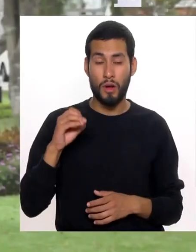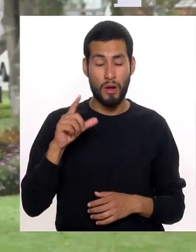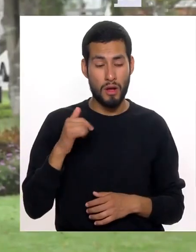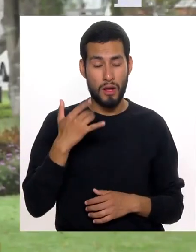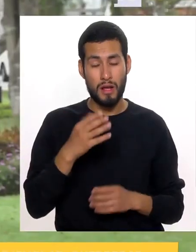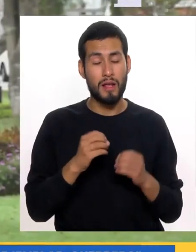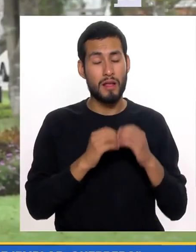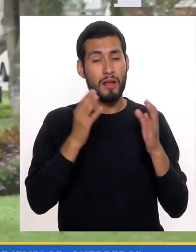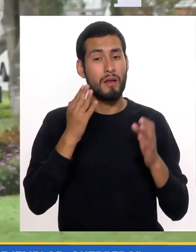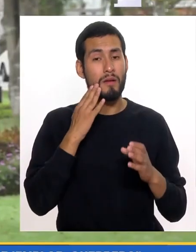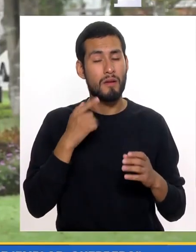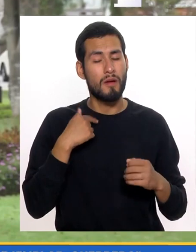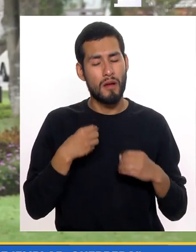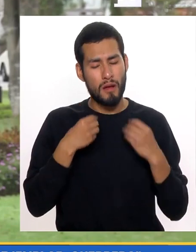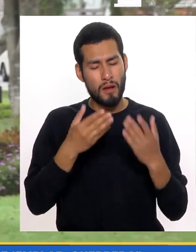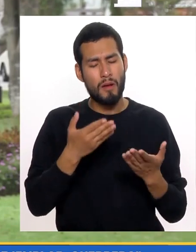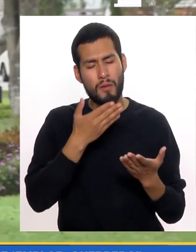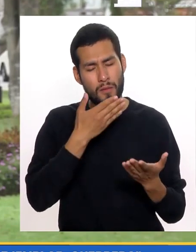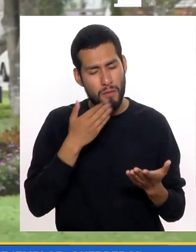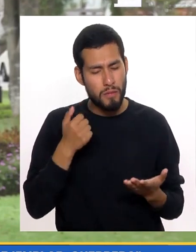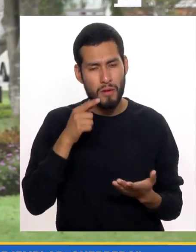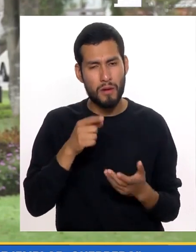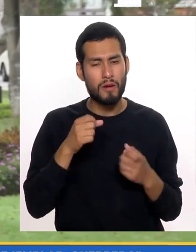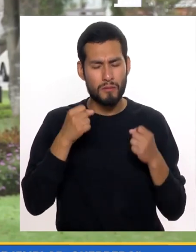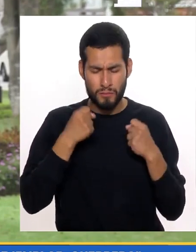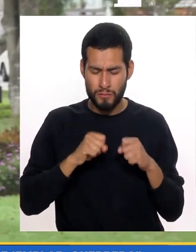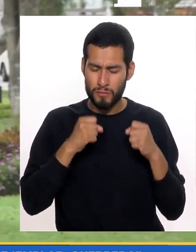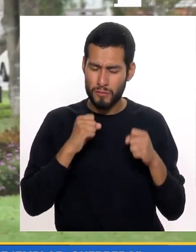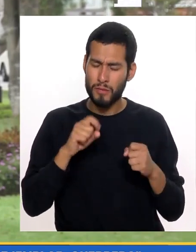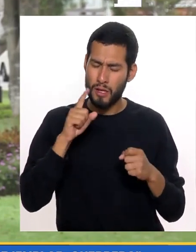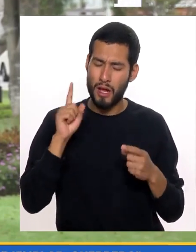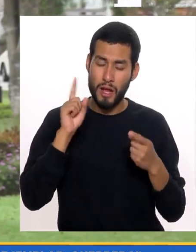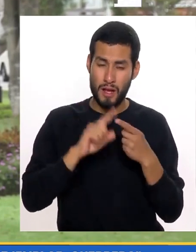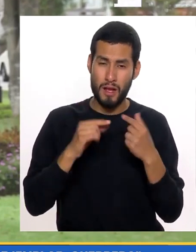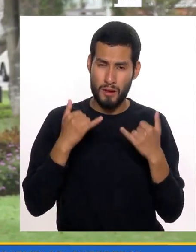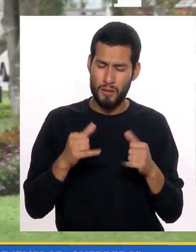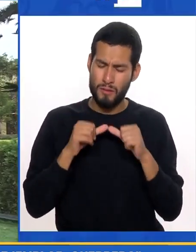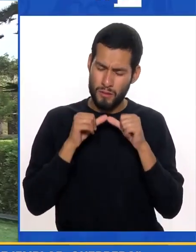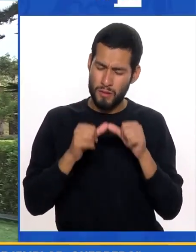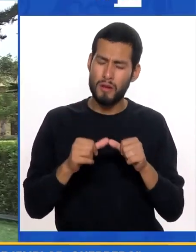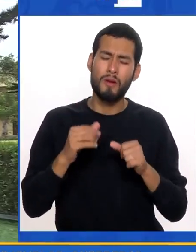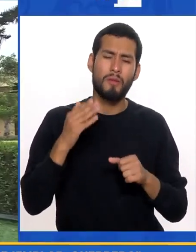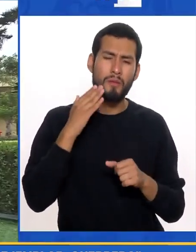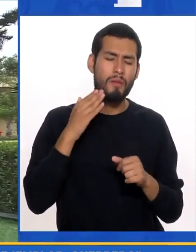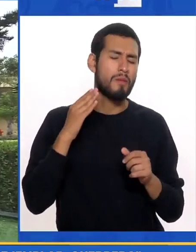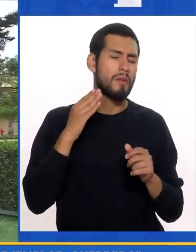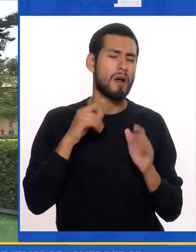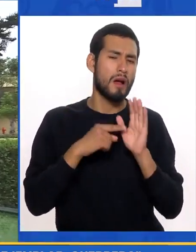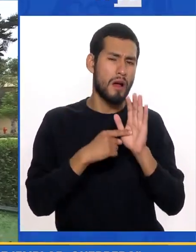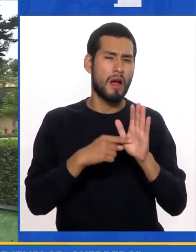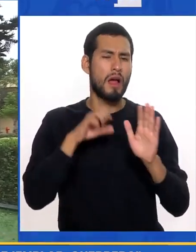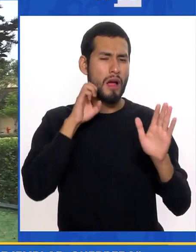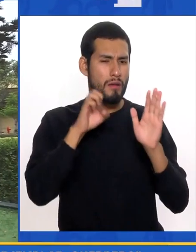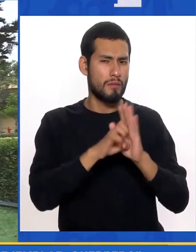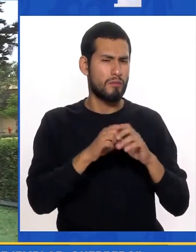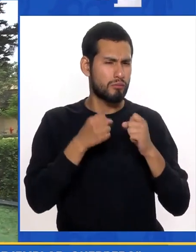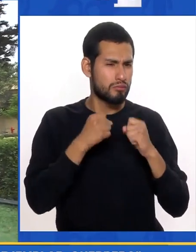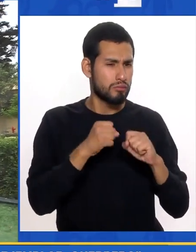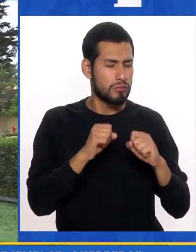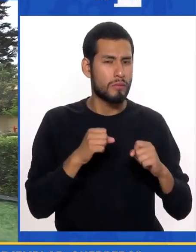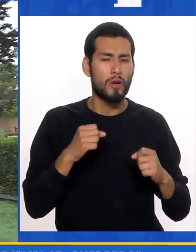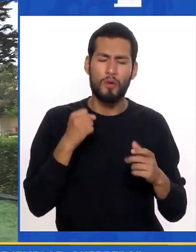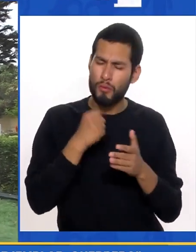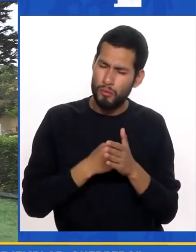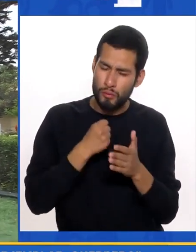Paola Por el día de la madre Te deseo lo mejor Que sigas Como hasta ahora Una madre Modelo Ejemplar Guerrera